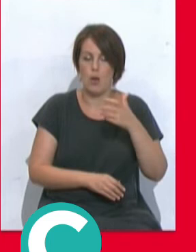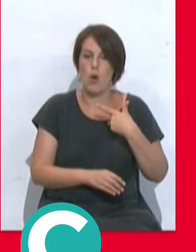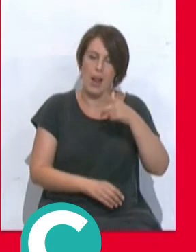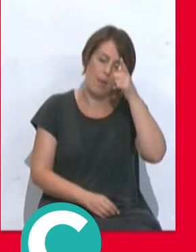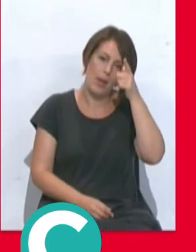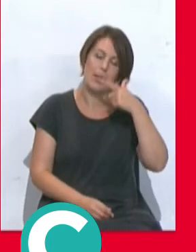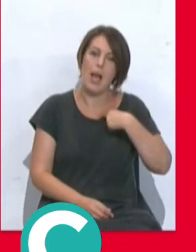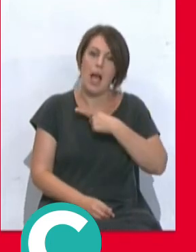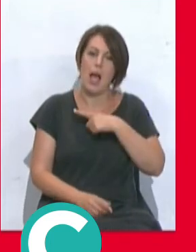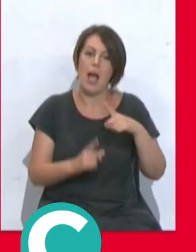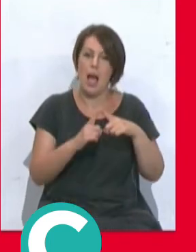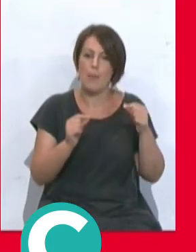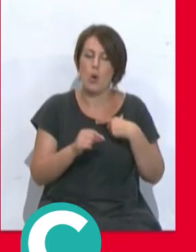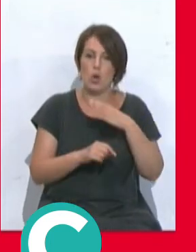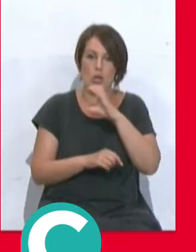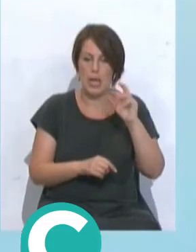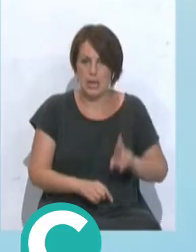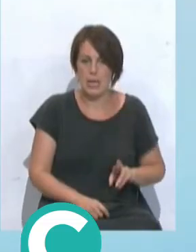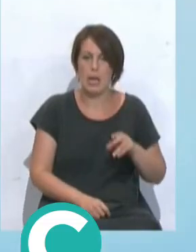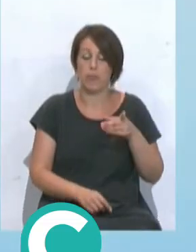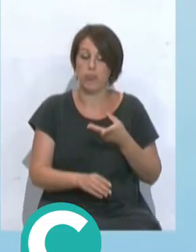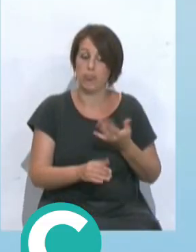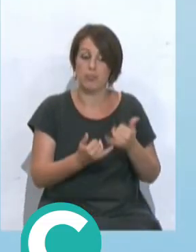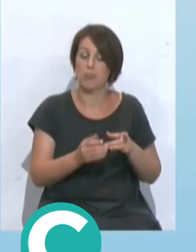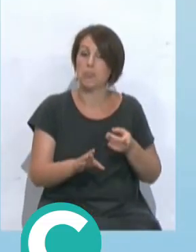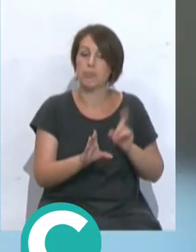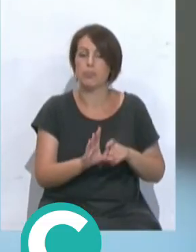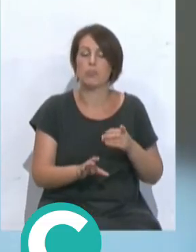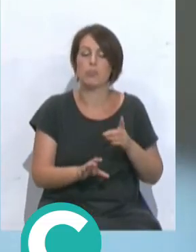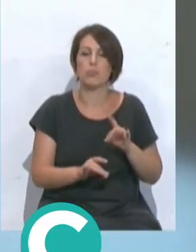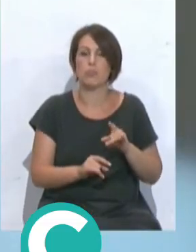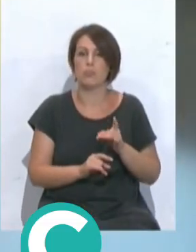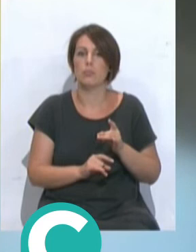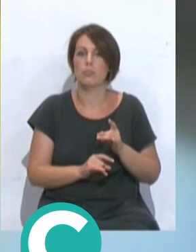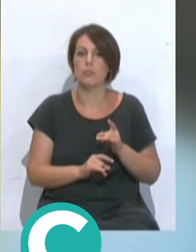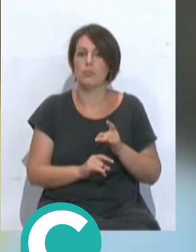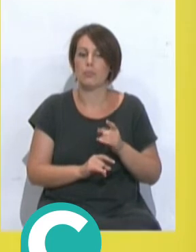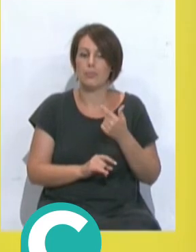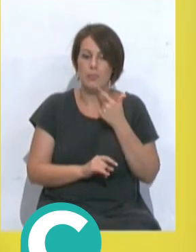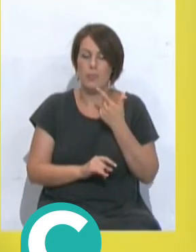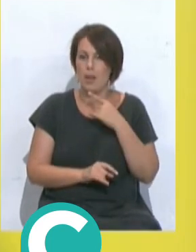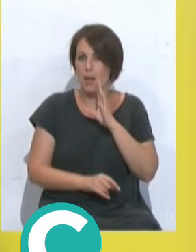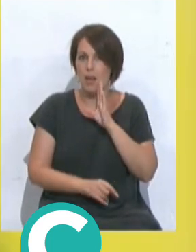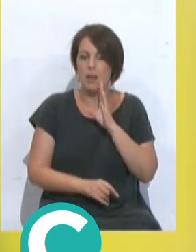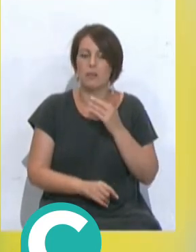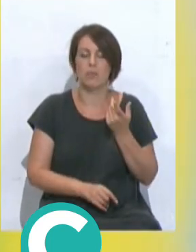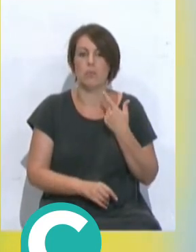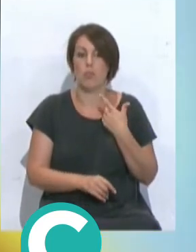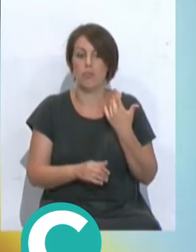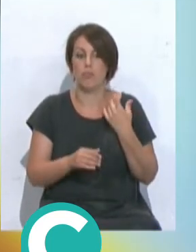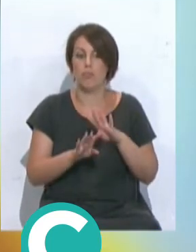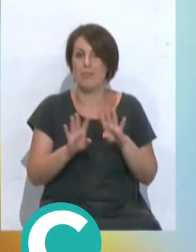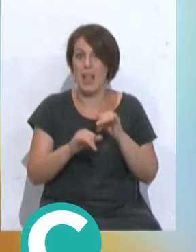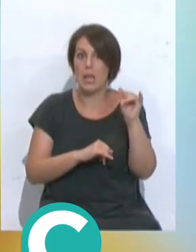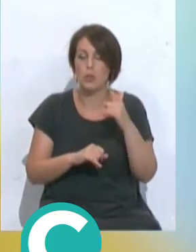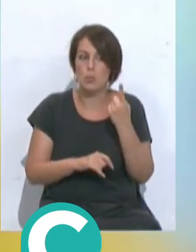y Costa Rica que finalmente es la que se ha metido Jesús Sí bueno sobre todo y lo que decía por un penalti